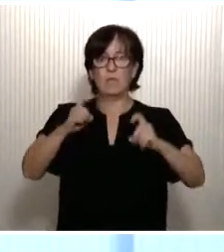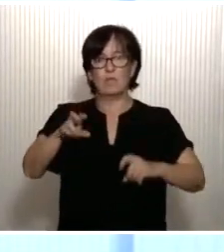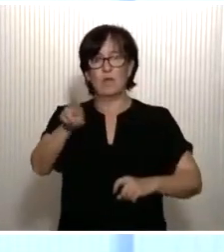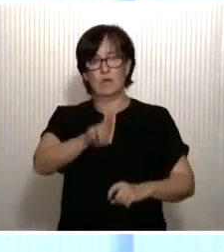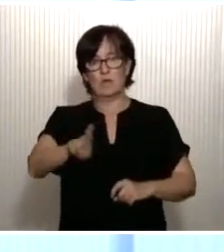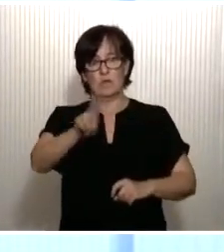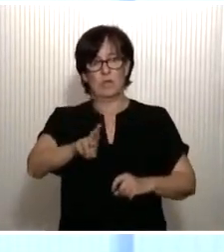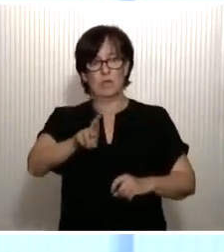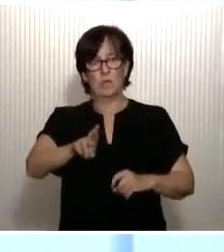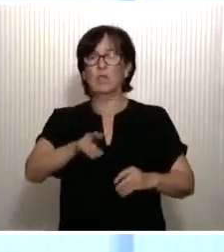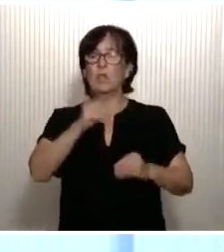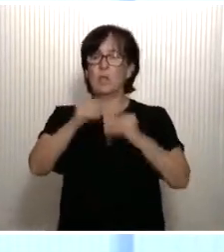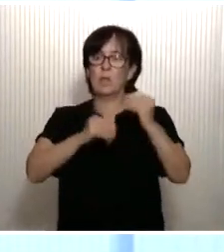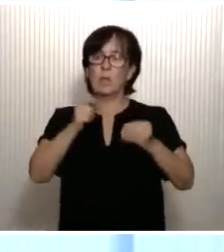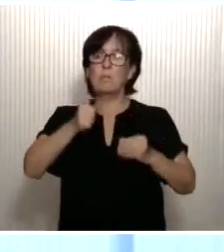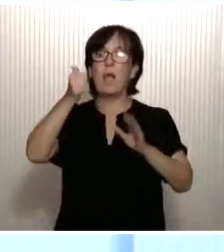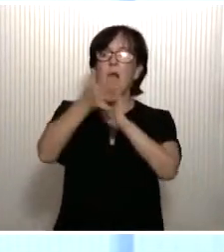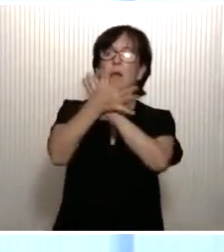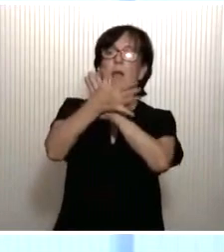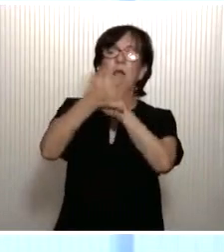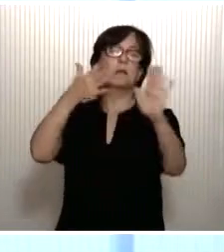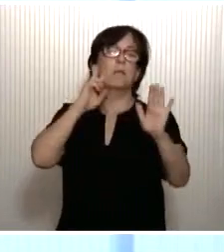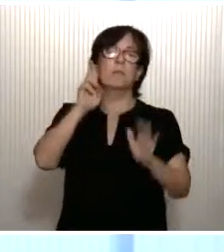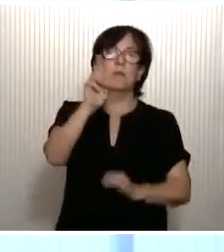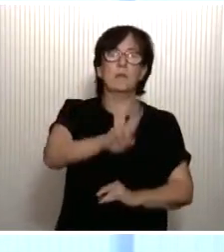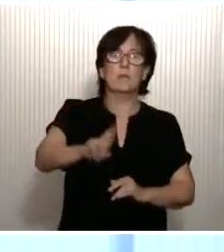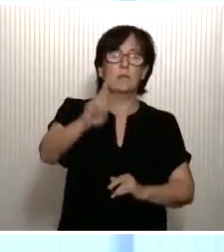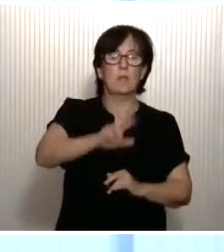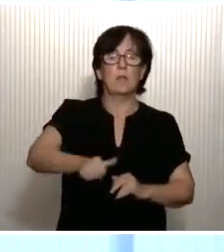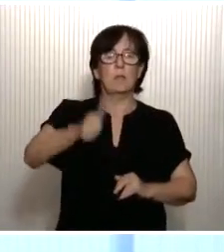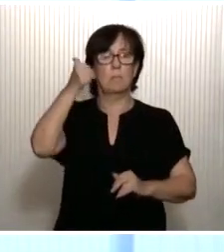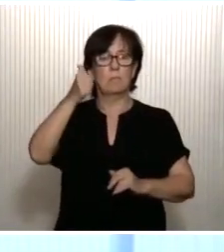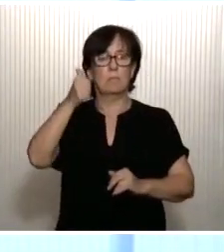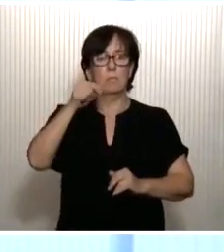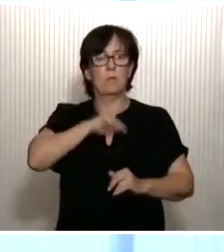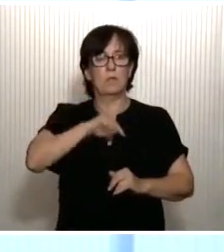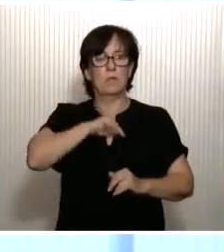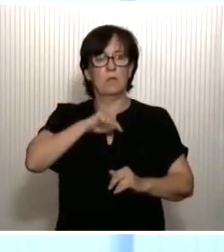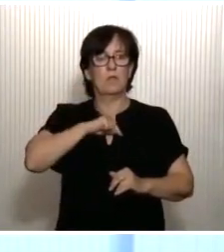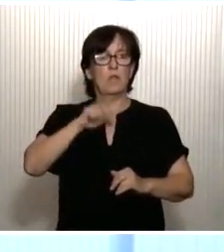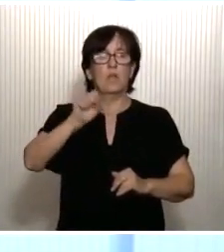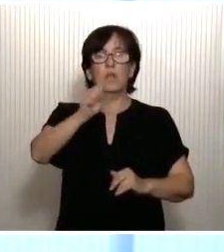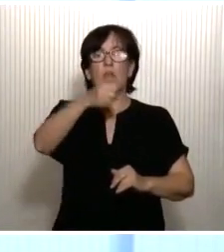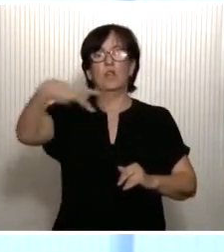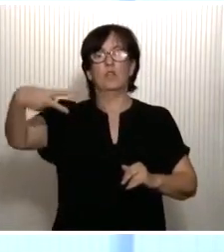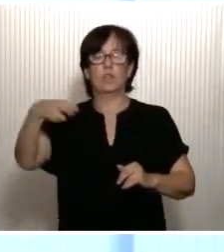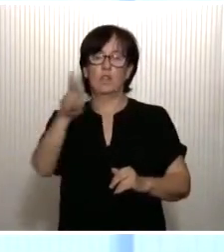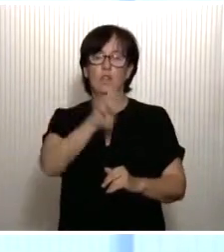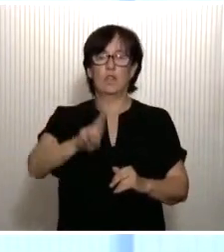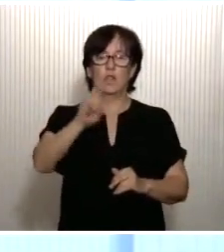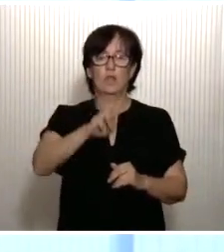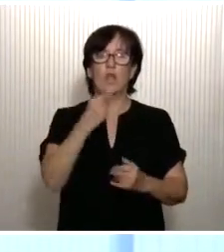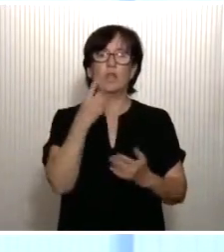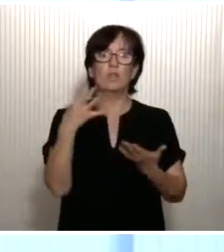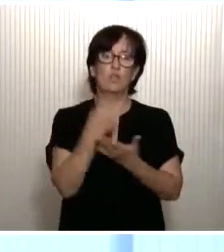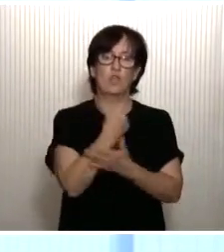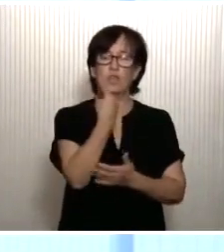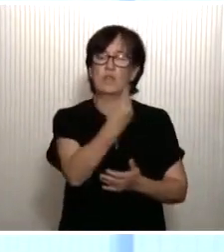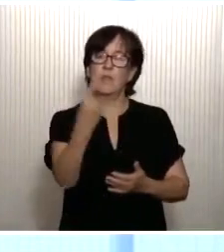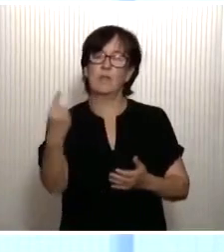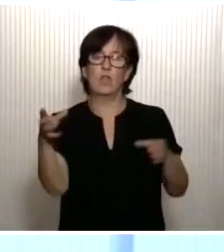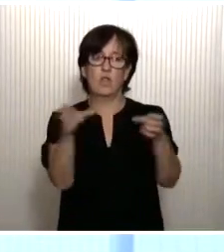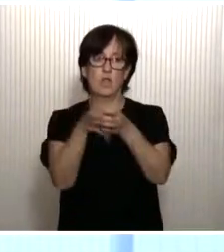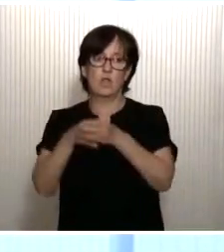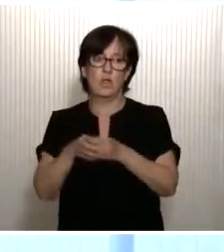mejor que mejor. Más rápida será la recuperación y más pronta sentiremos los resultados de esa recuperación todos y cada uno de los colectivos